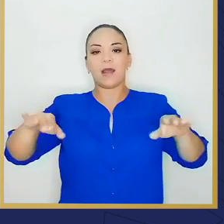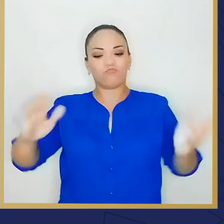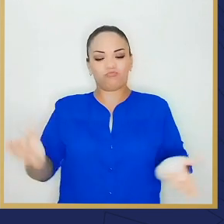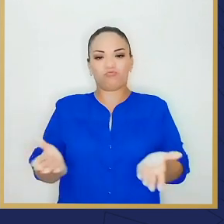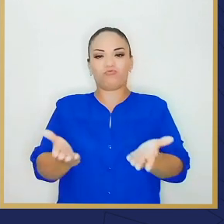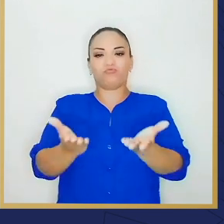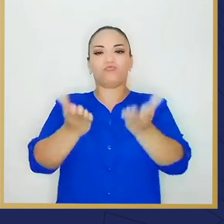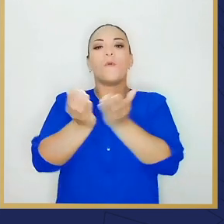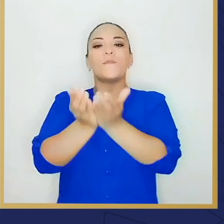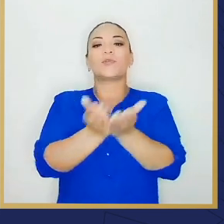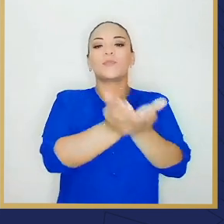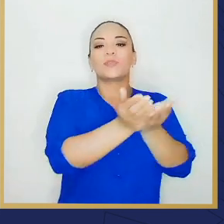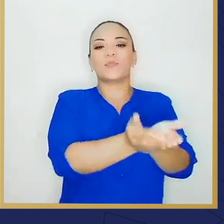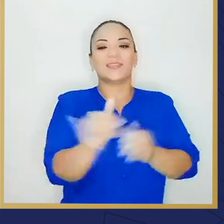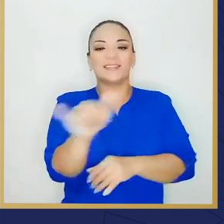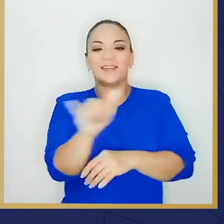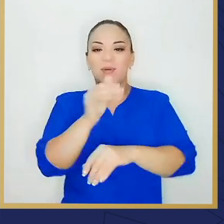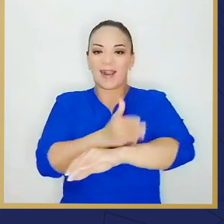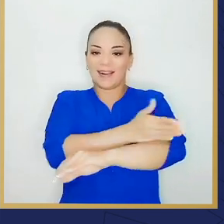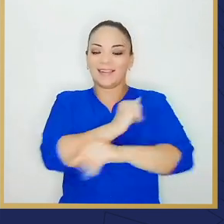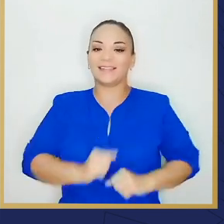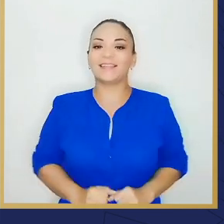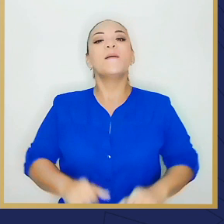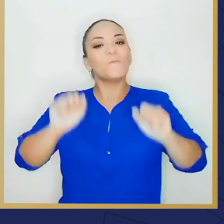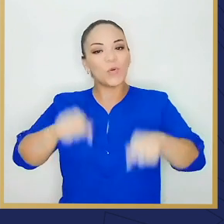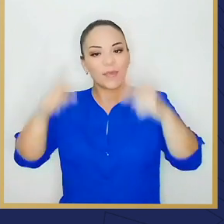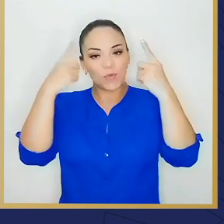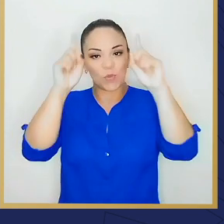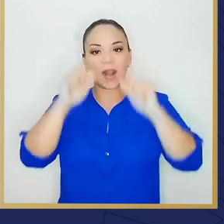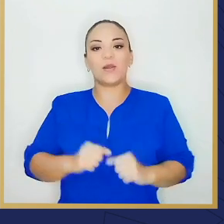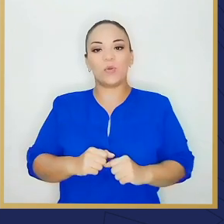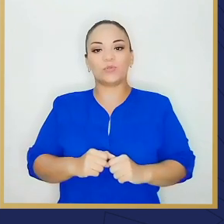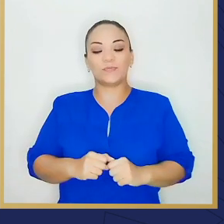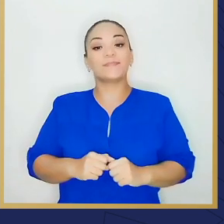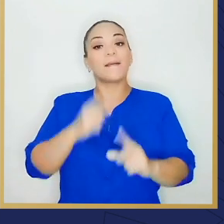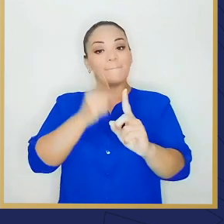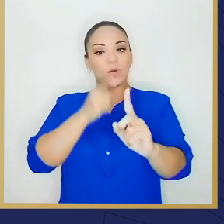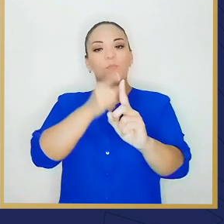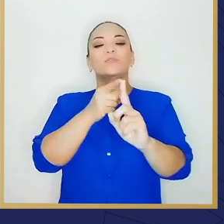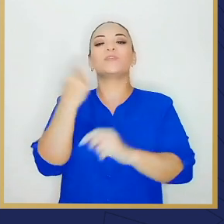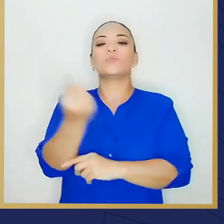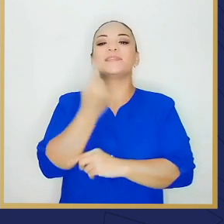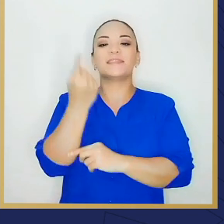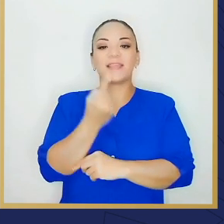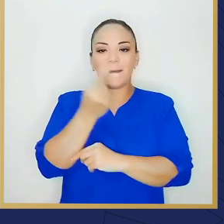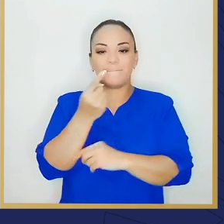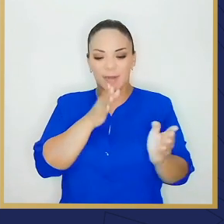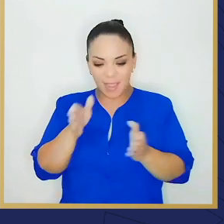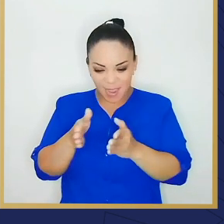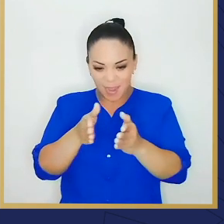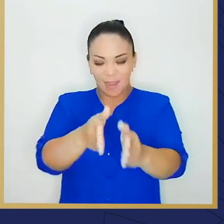todos los botes. Podemos hacerlo si ponemos ese propósito siempre por delante en nuestro